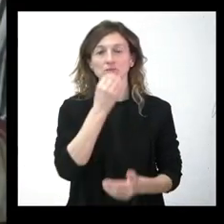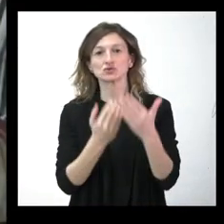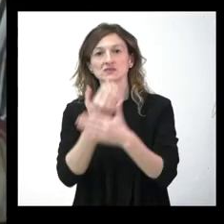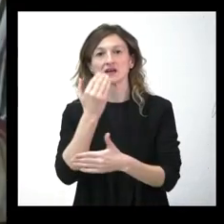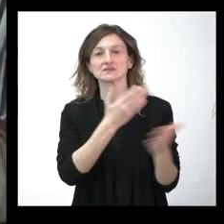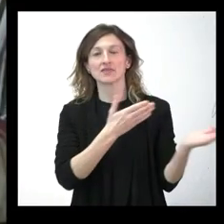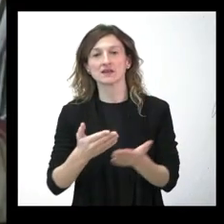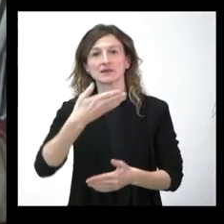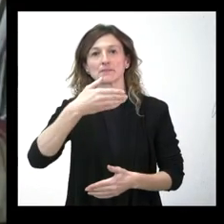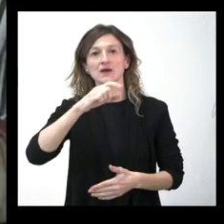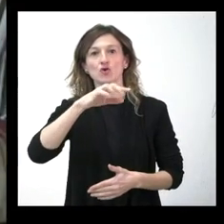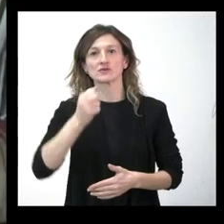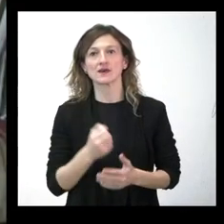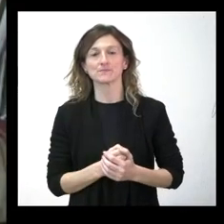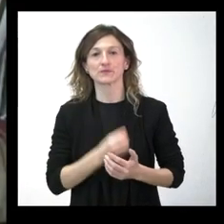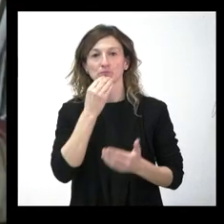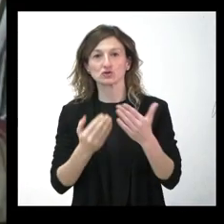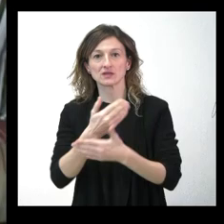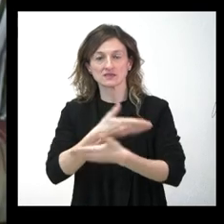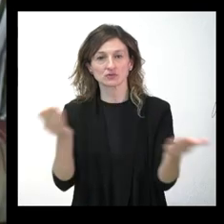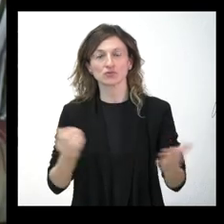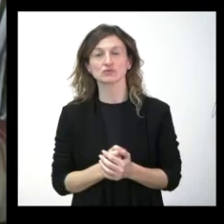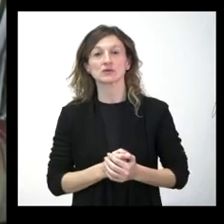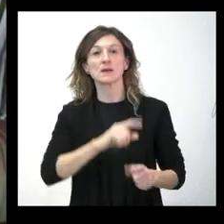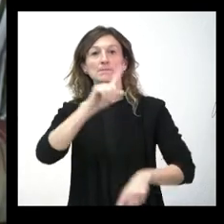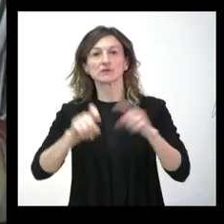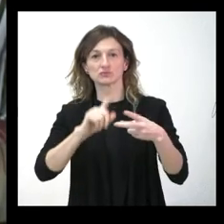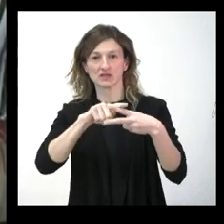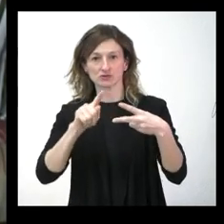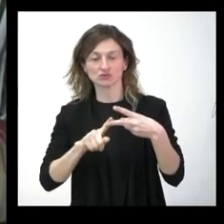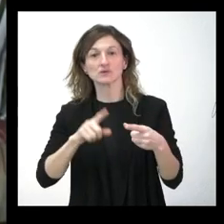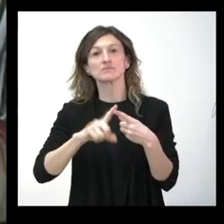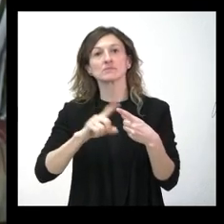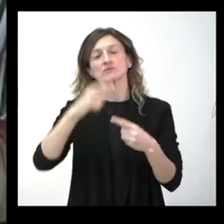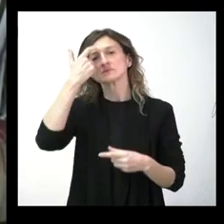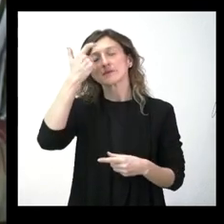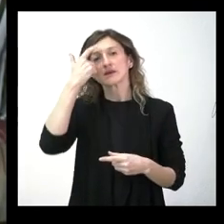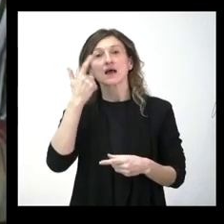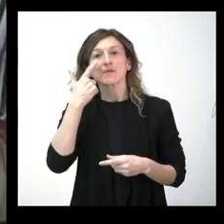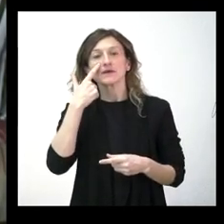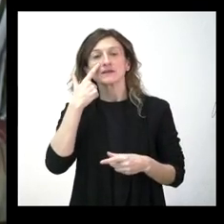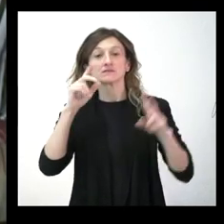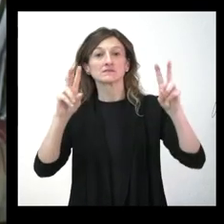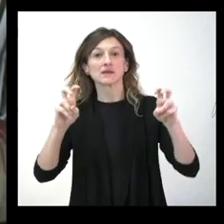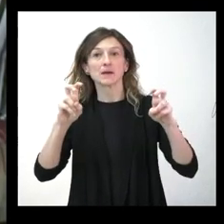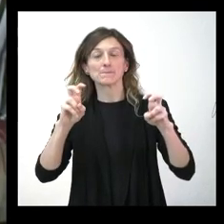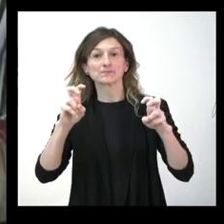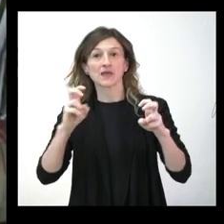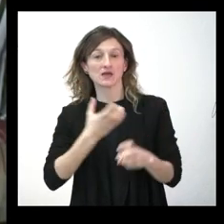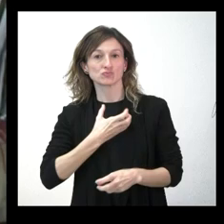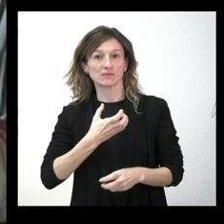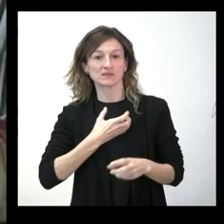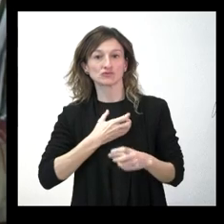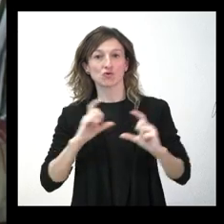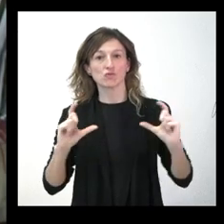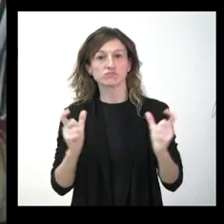Hola muy buenos días a todos mi pregunta es doble por un lado saber si han recibido el acuerdo unánime del pleno del Ayuntamiento de Segovia